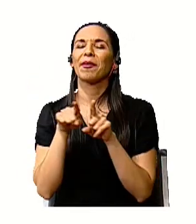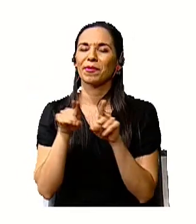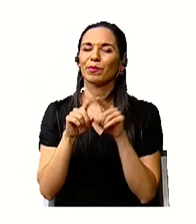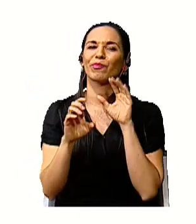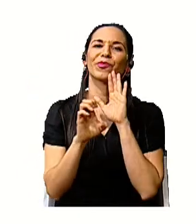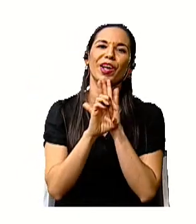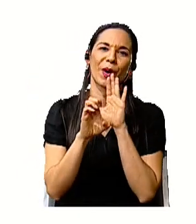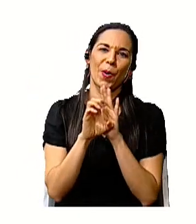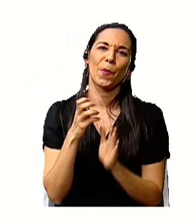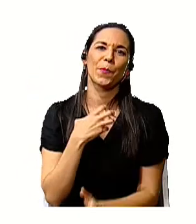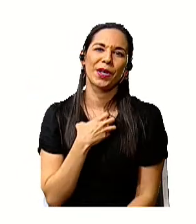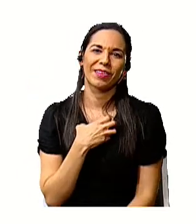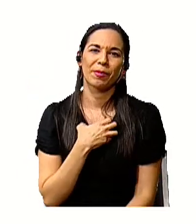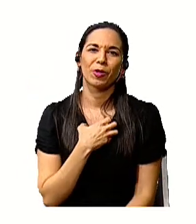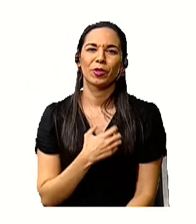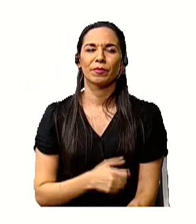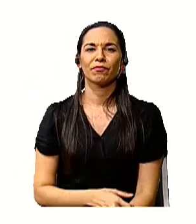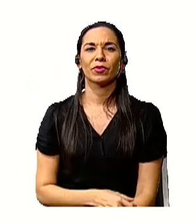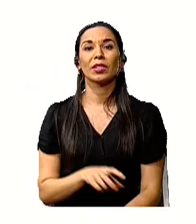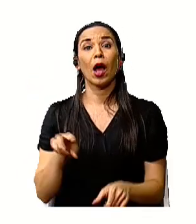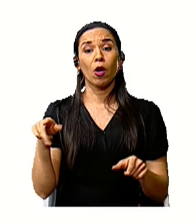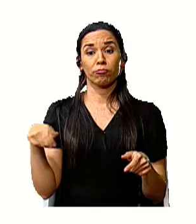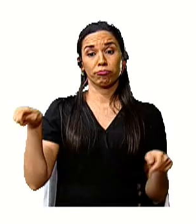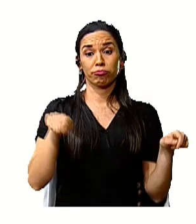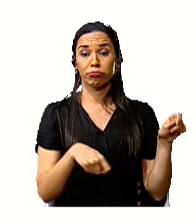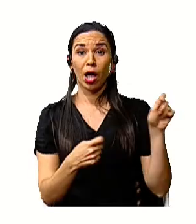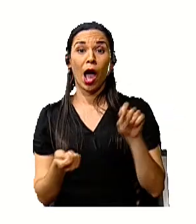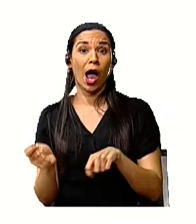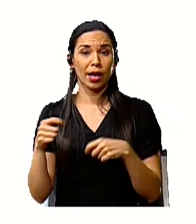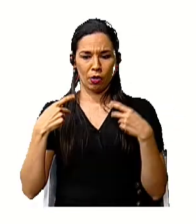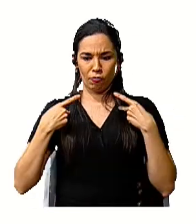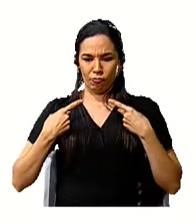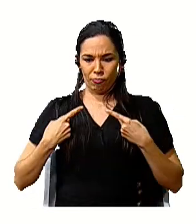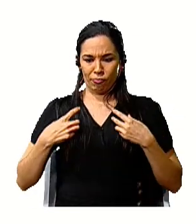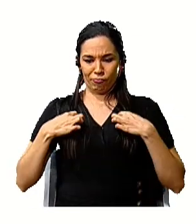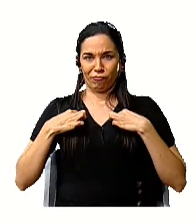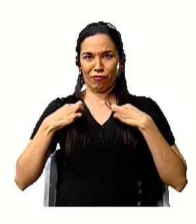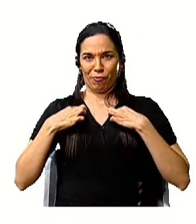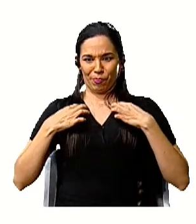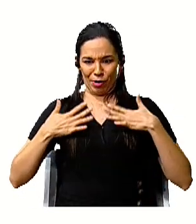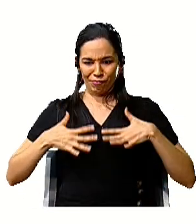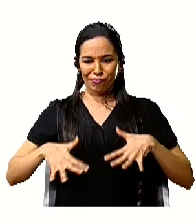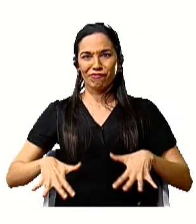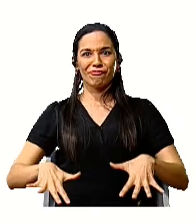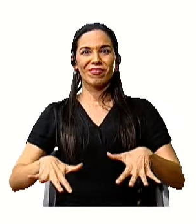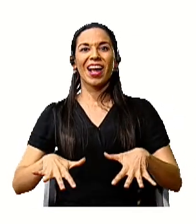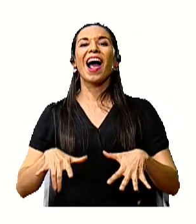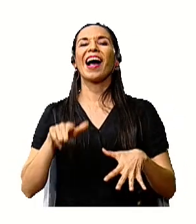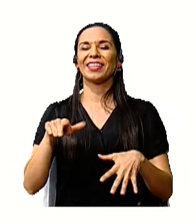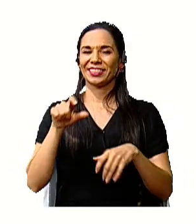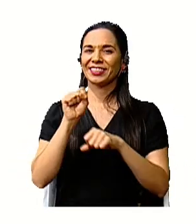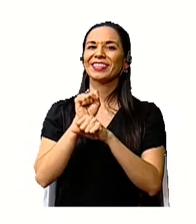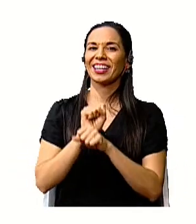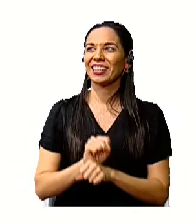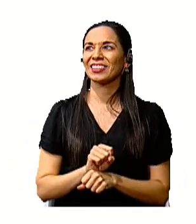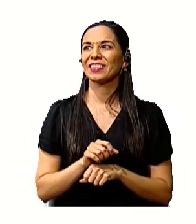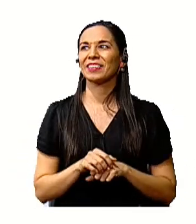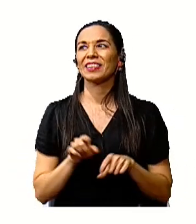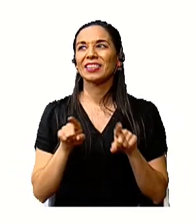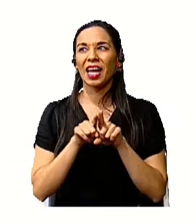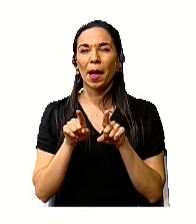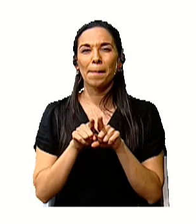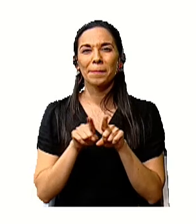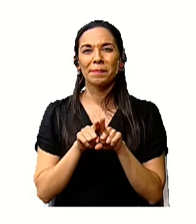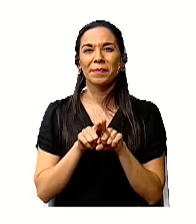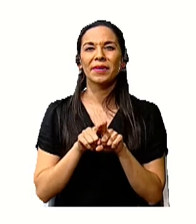de patrimonio. Los bailes, los trajes. Excelente. Vamos a recordar qué significa